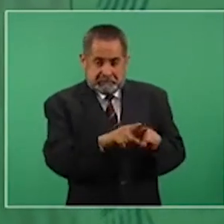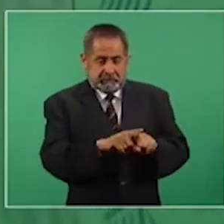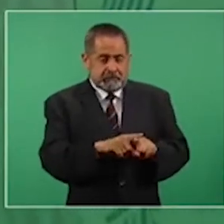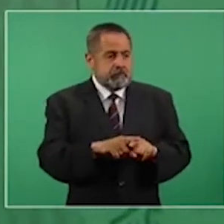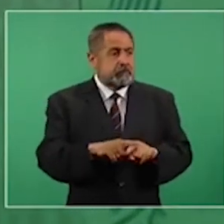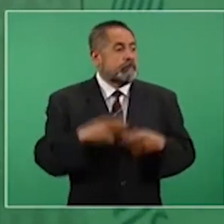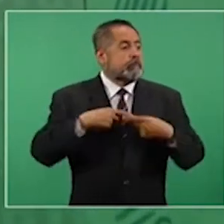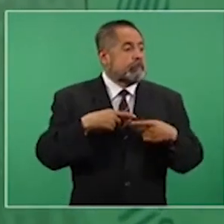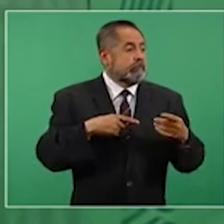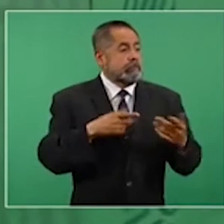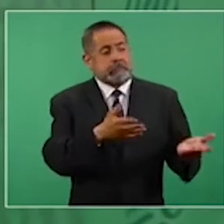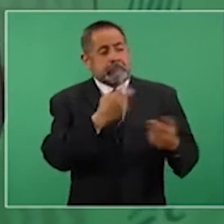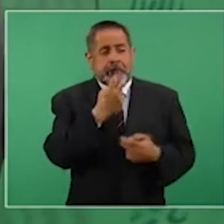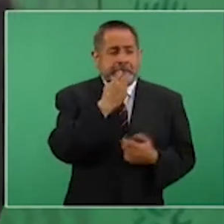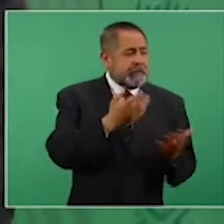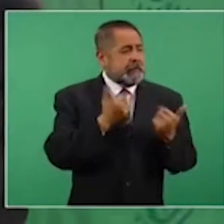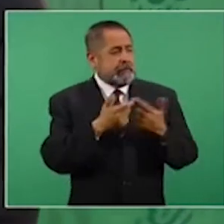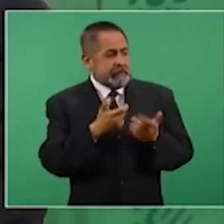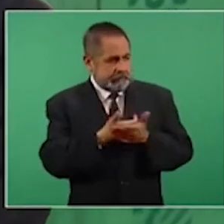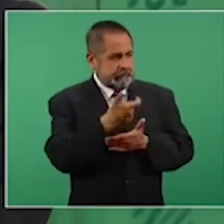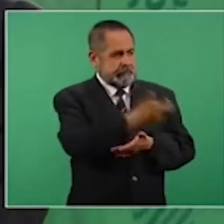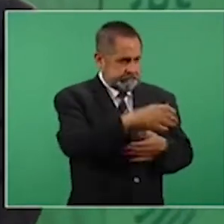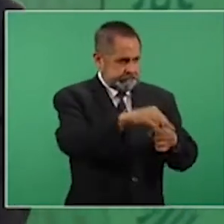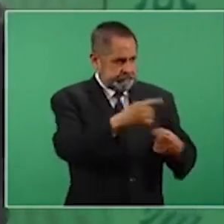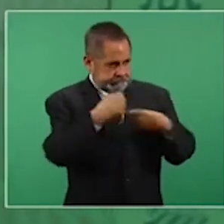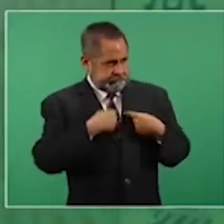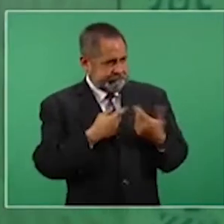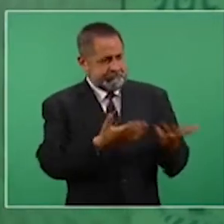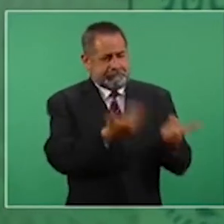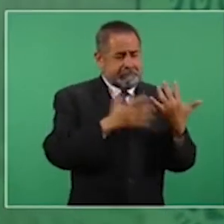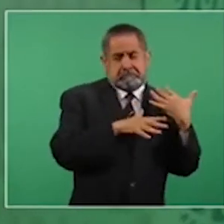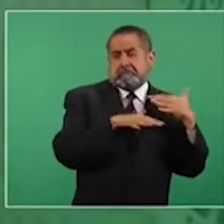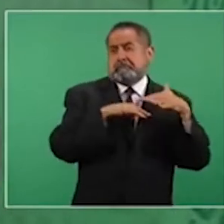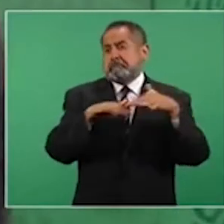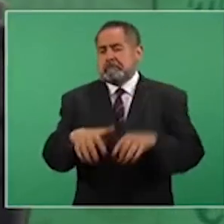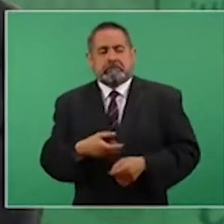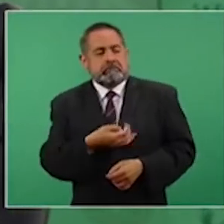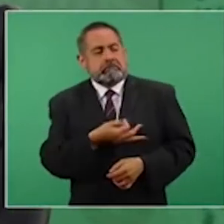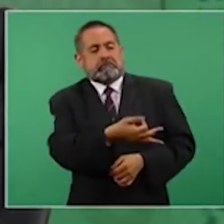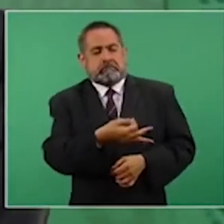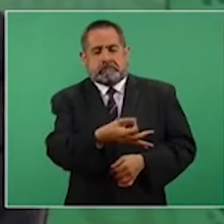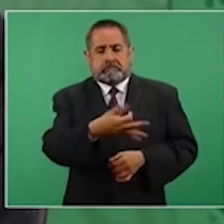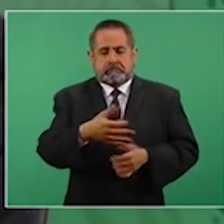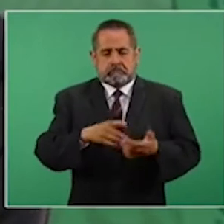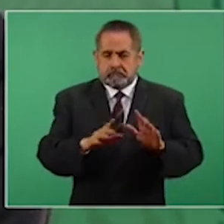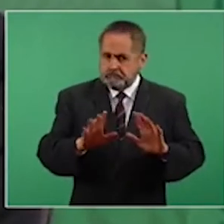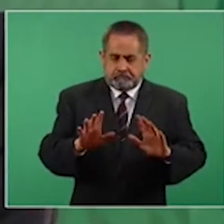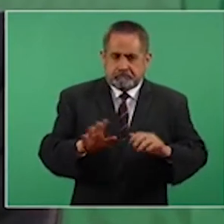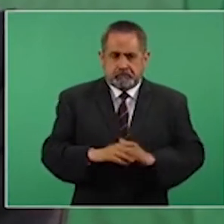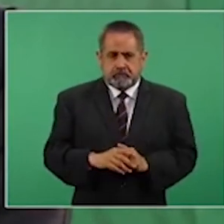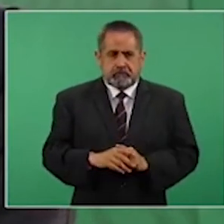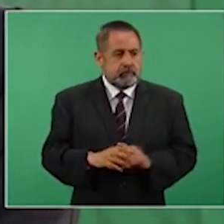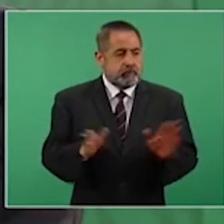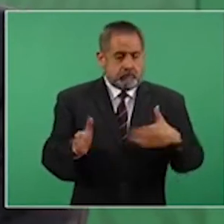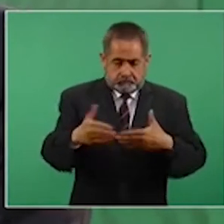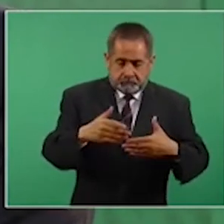acarreos, compra de votos, relleno